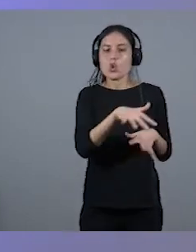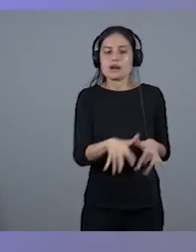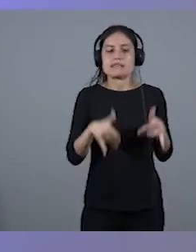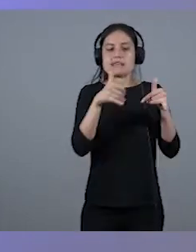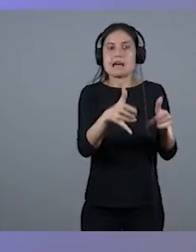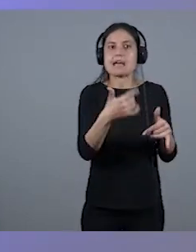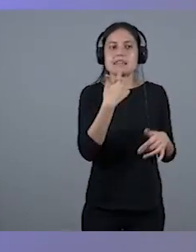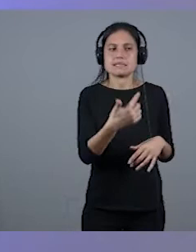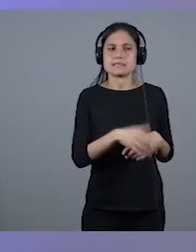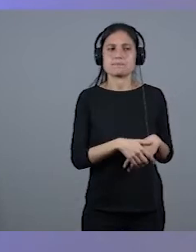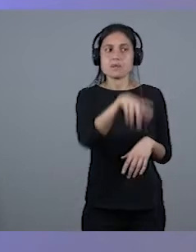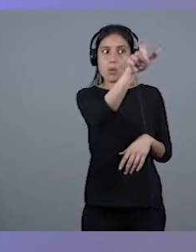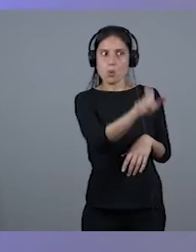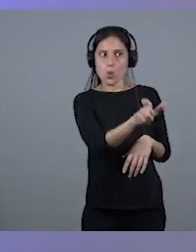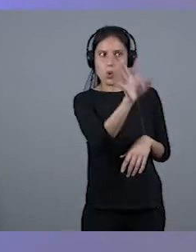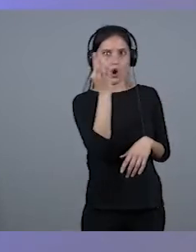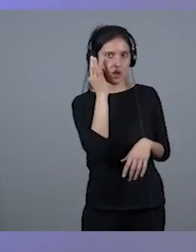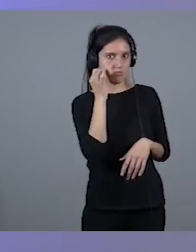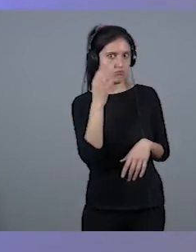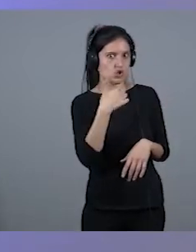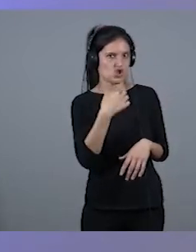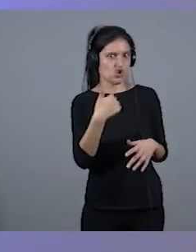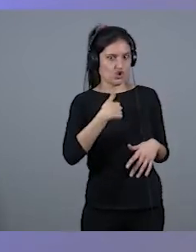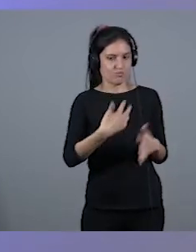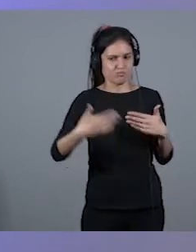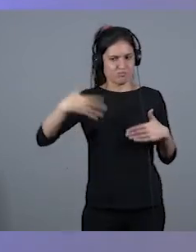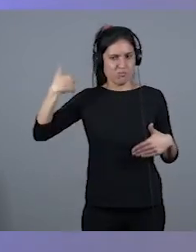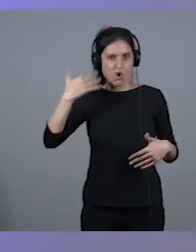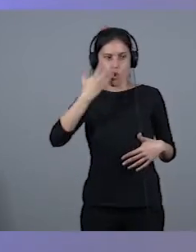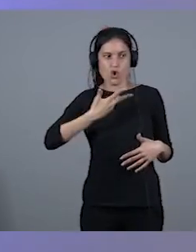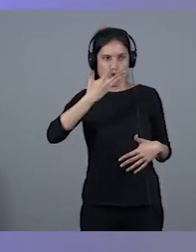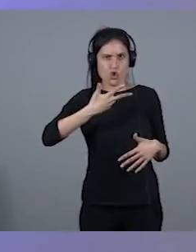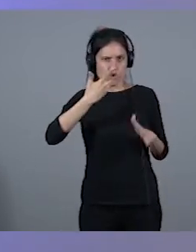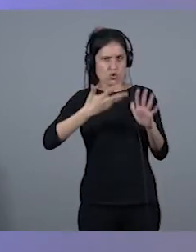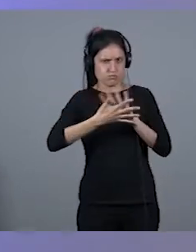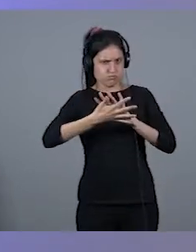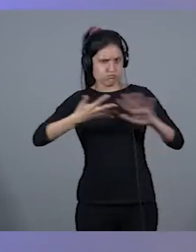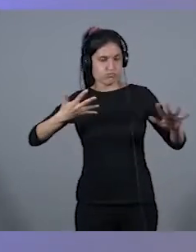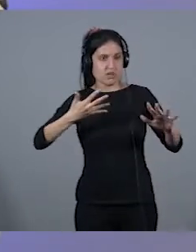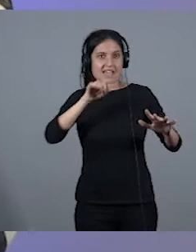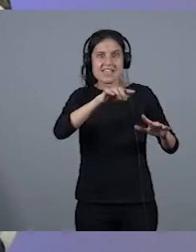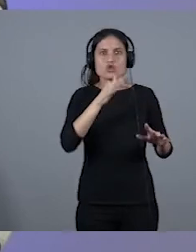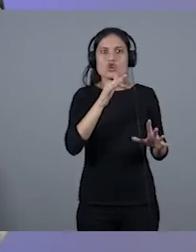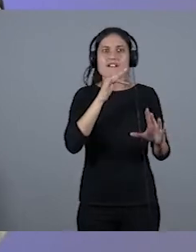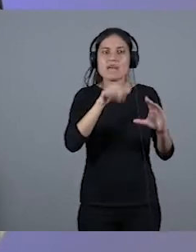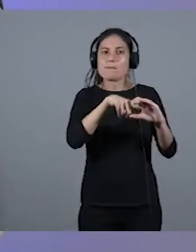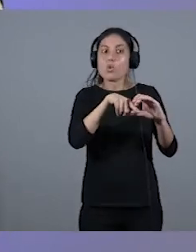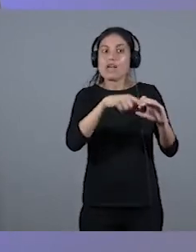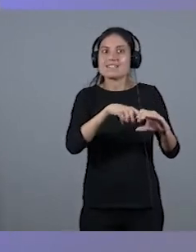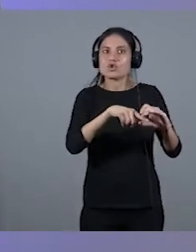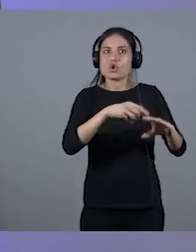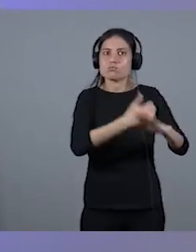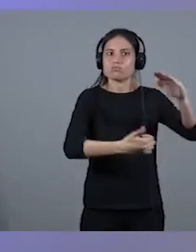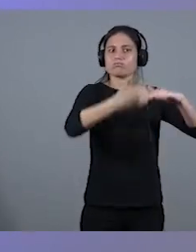¿cómo esta mujer, que la conozco hace años que tal, no ha llegado a ningún puesto de responsabilidad? Digo, o yo estoy muy equivocada,